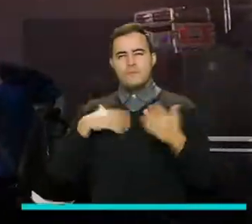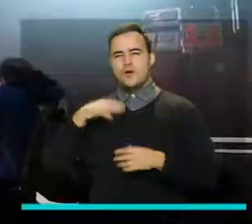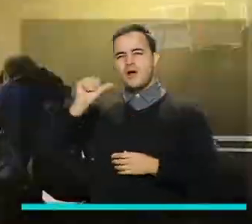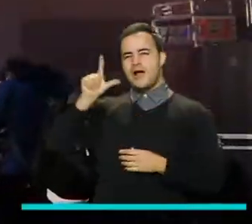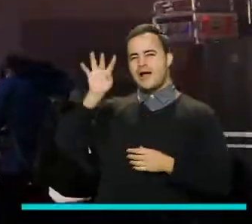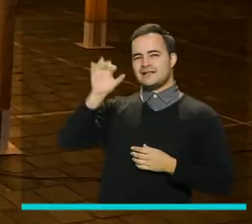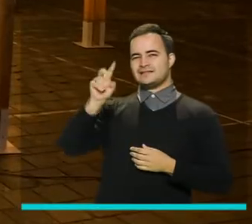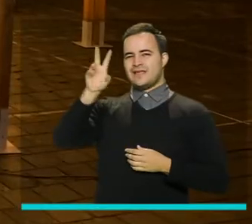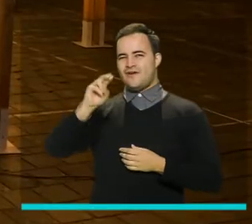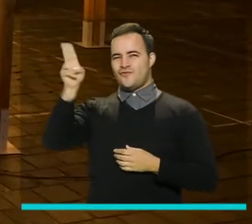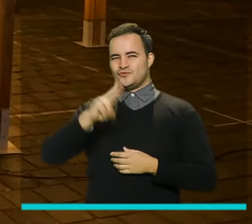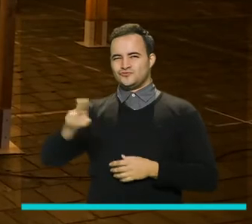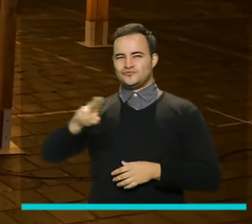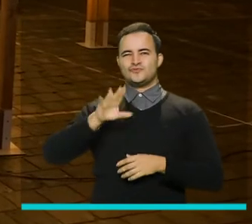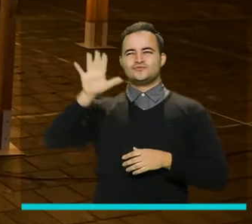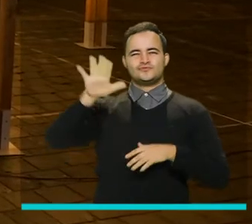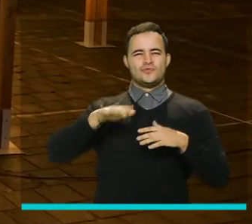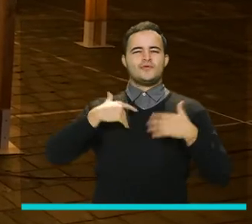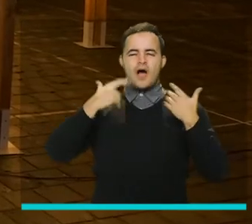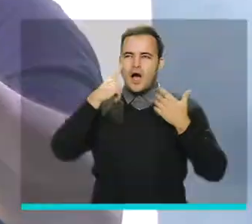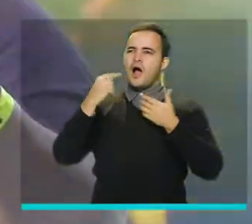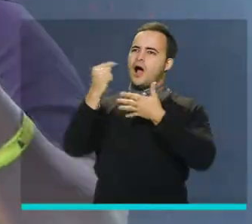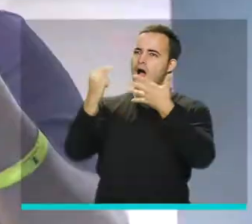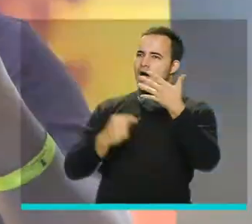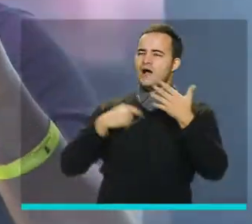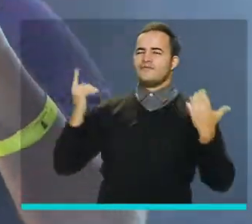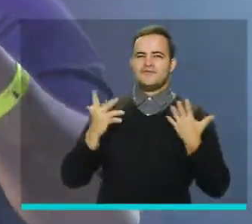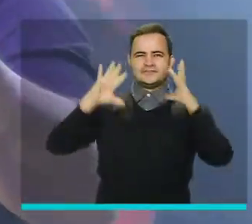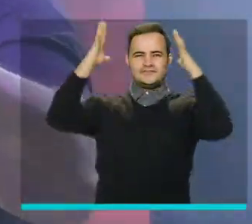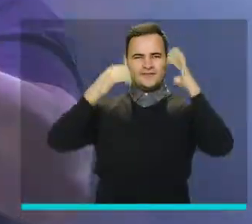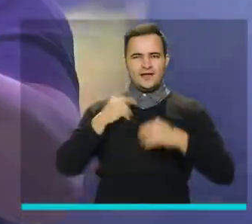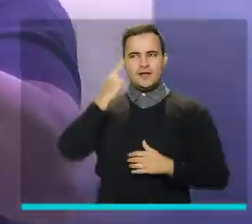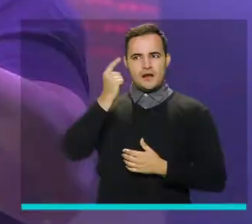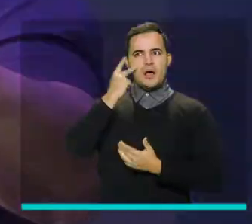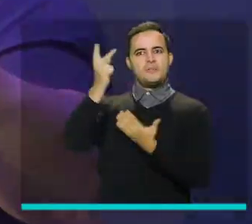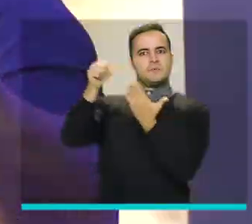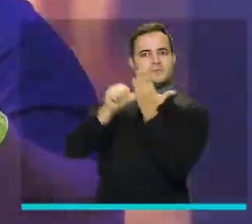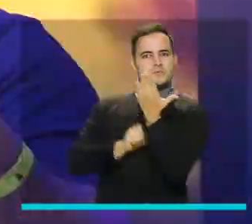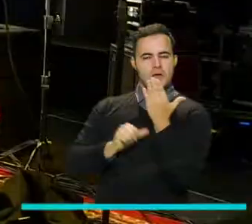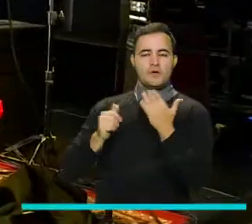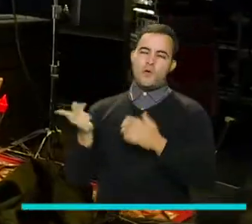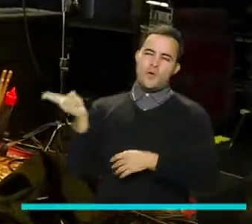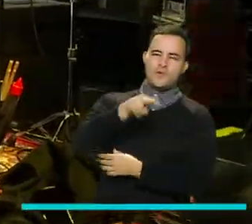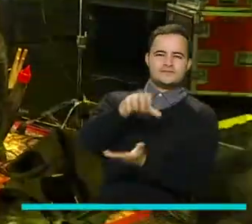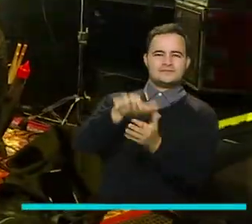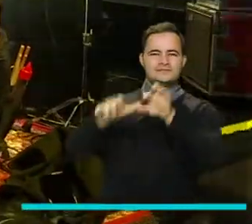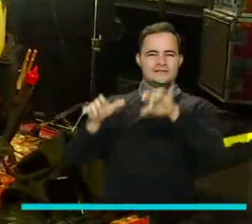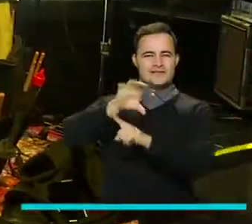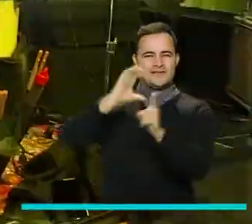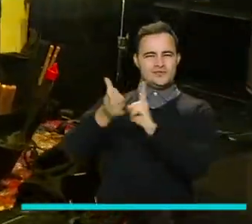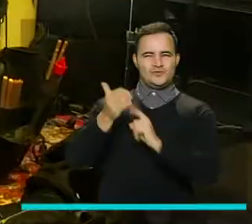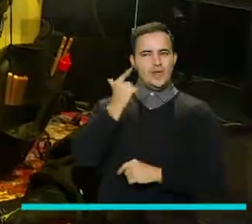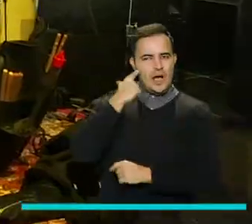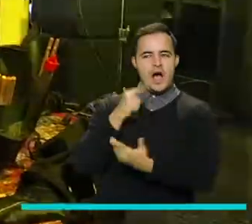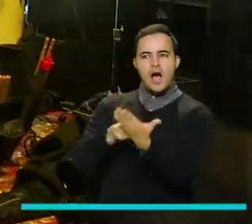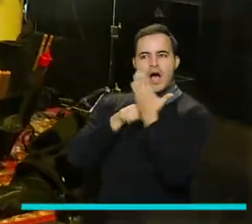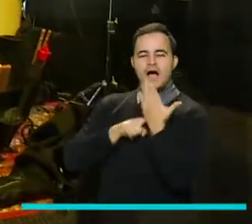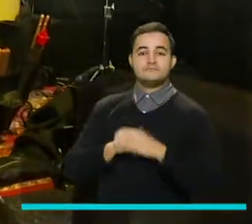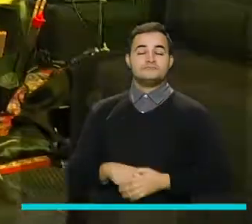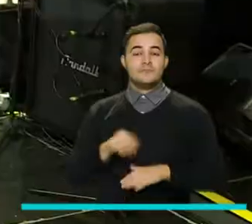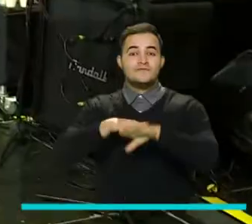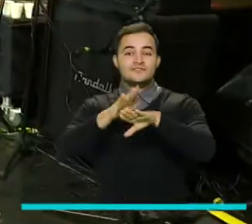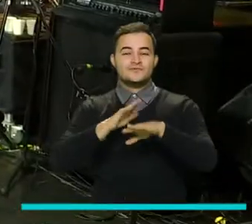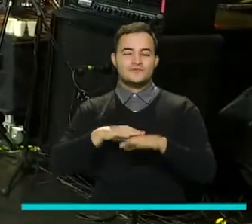Ciudad Altavoz vía streaming a través de redes sociales del Festival Altavoz y de la Secretaría de Cultura Ciudadana. Serán